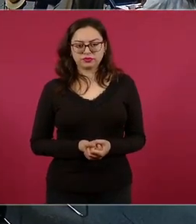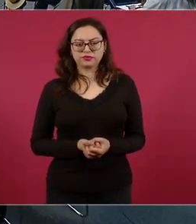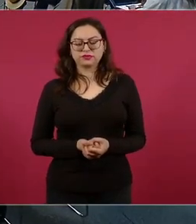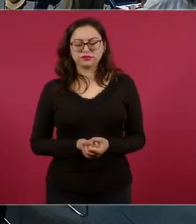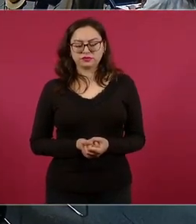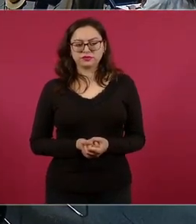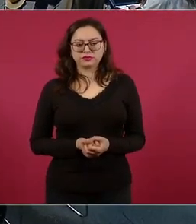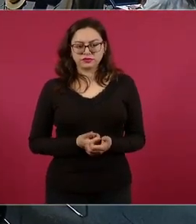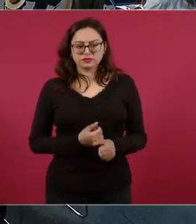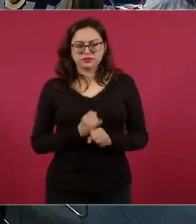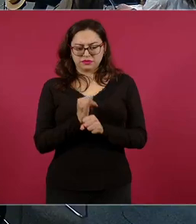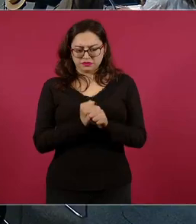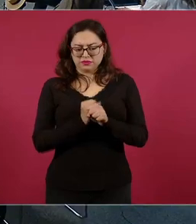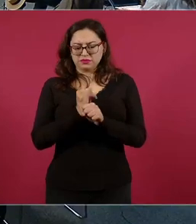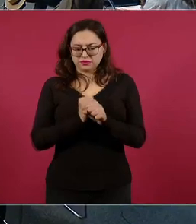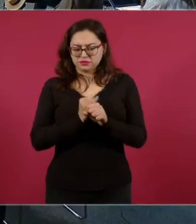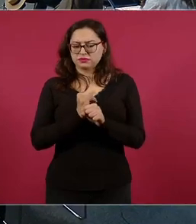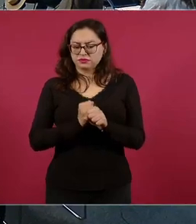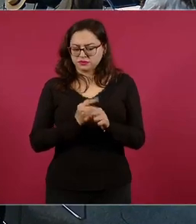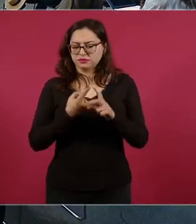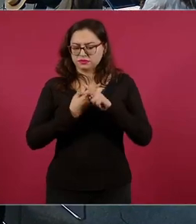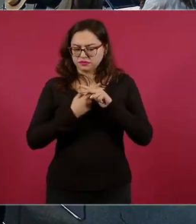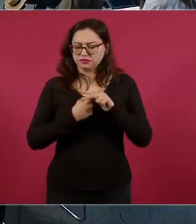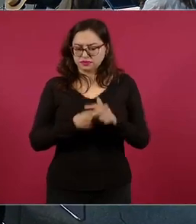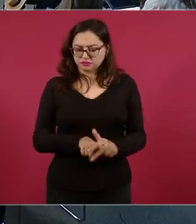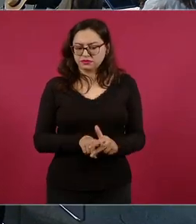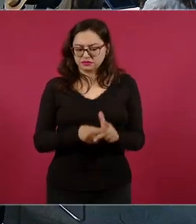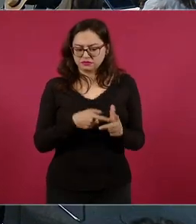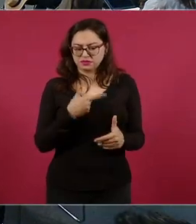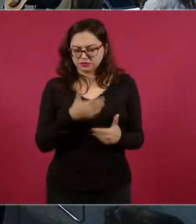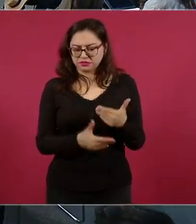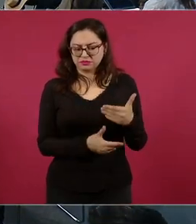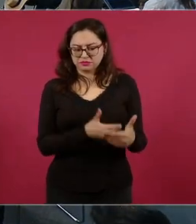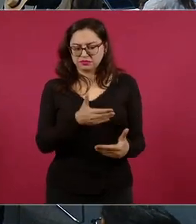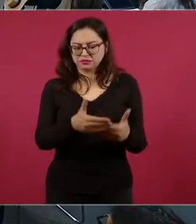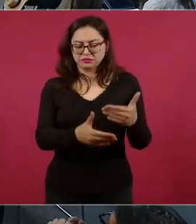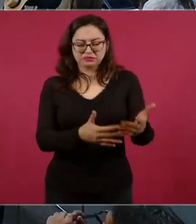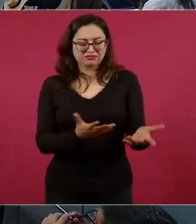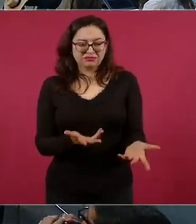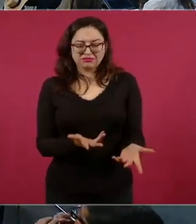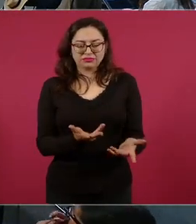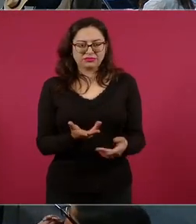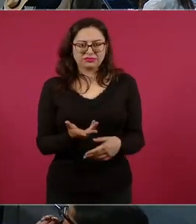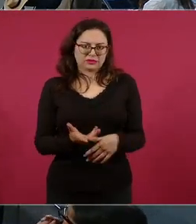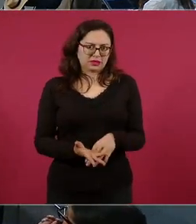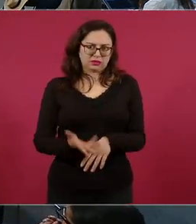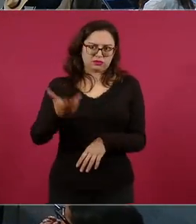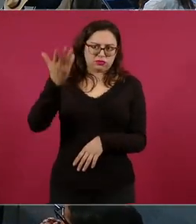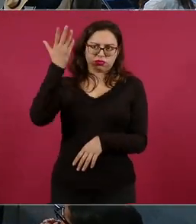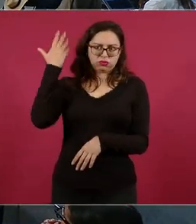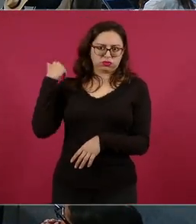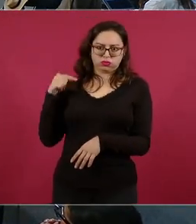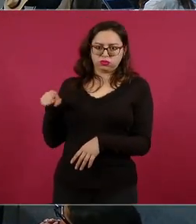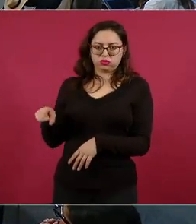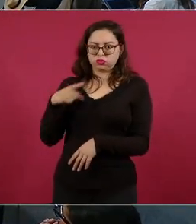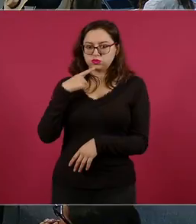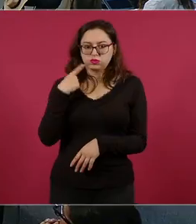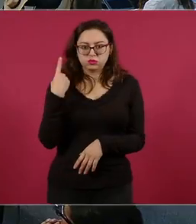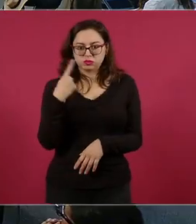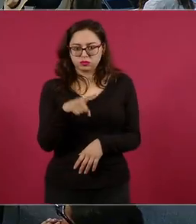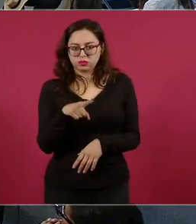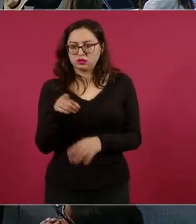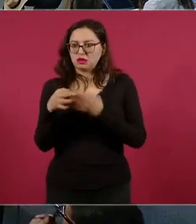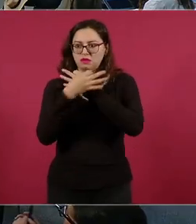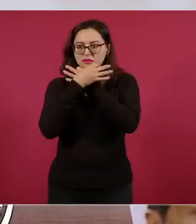desde que hicieron la denuncia de los OXXOs